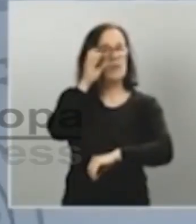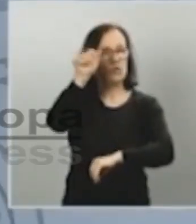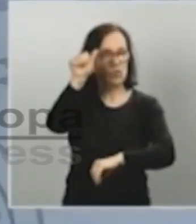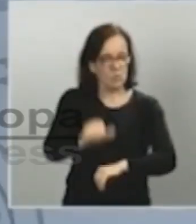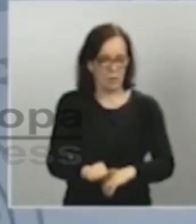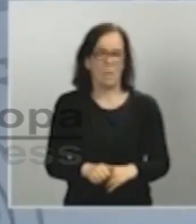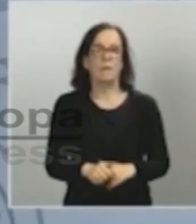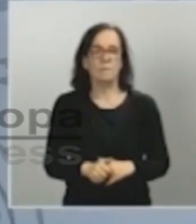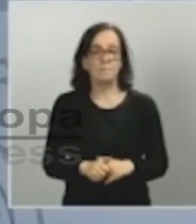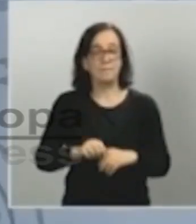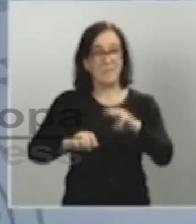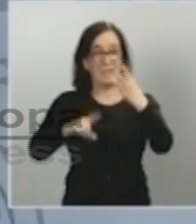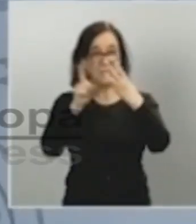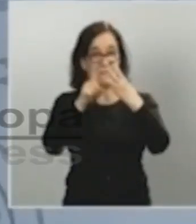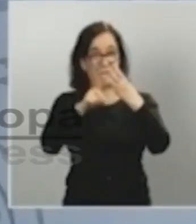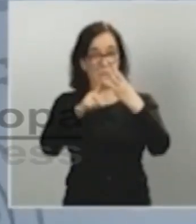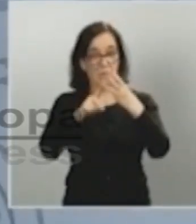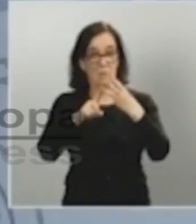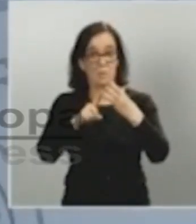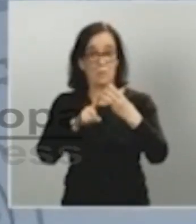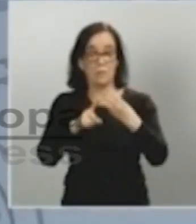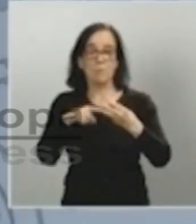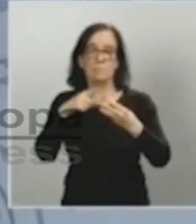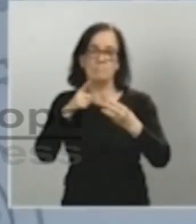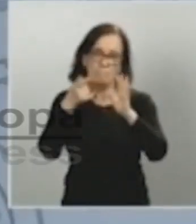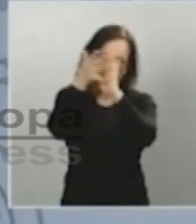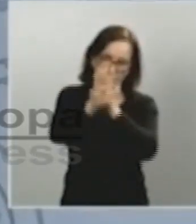Quero hacerles tamén outro anuncio e é que esta tarde